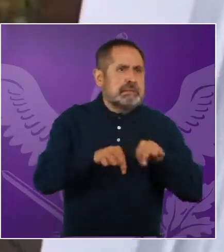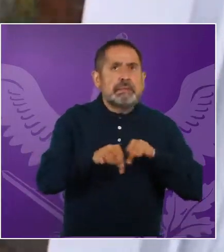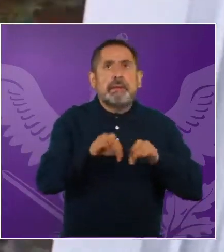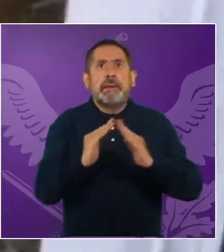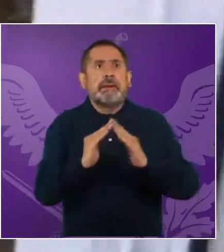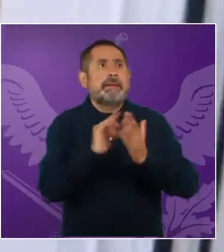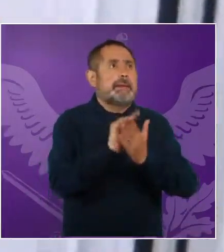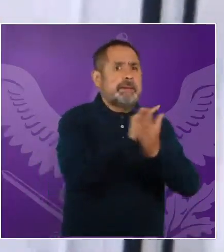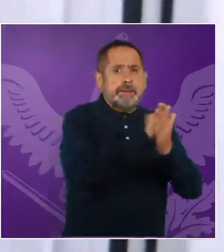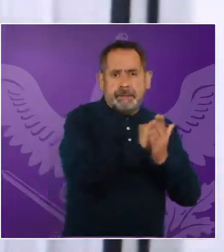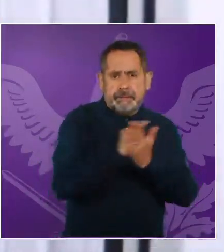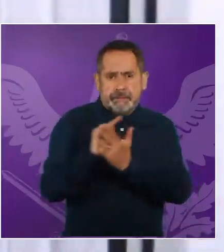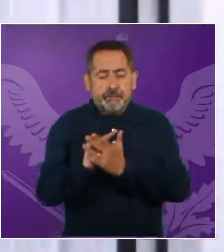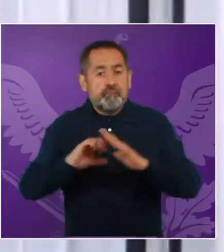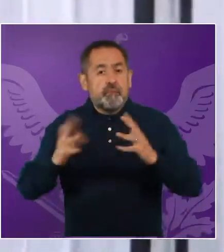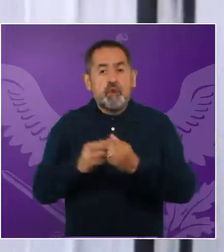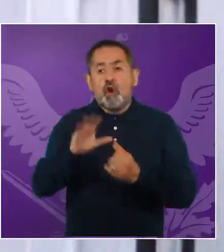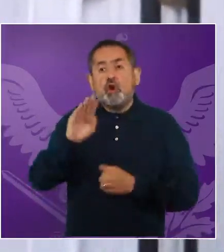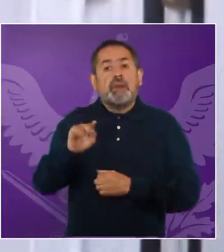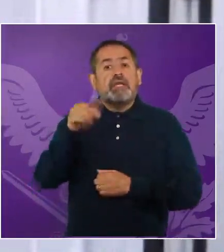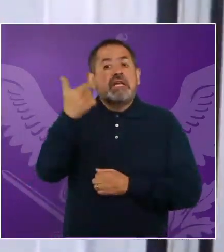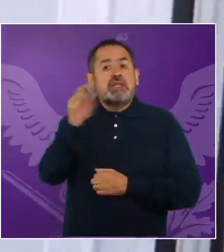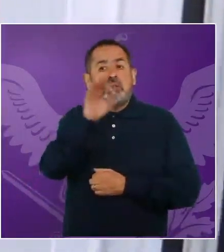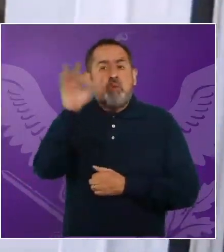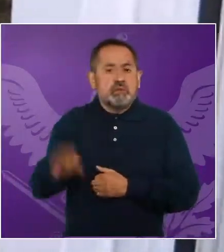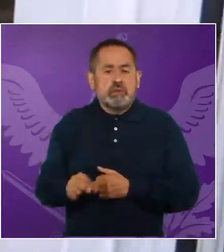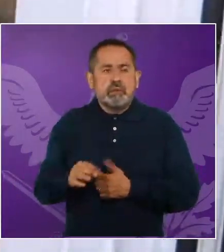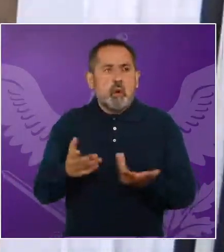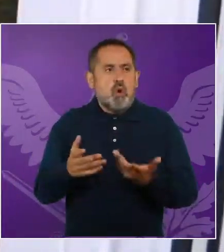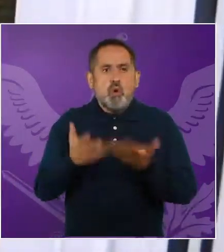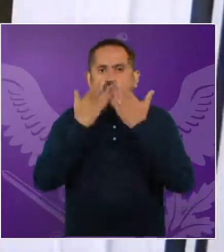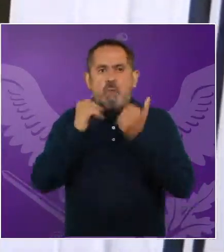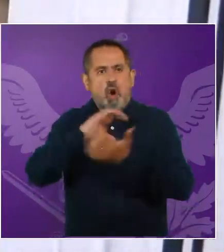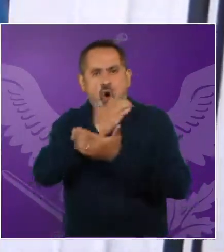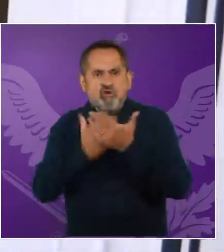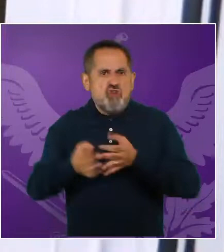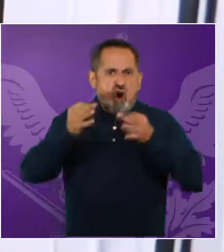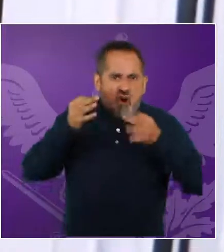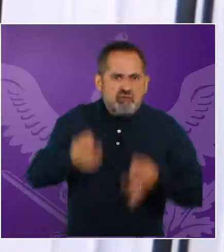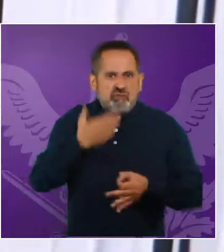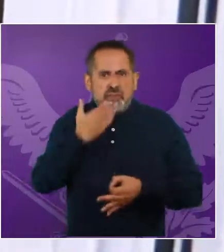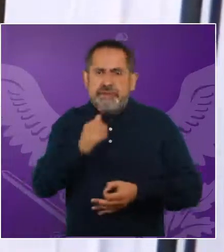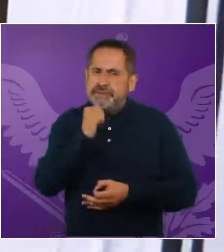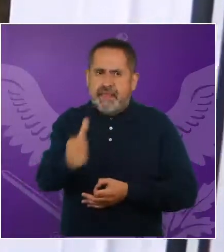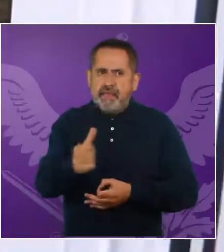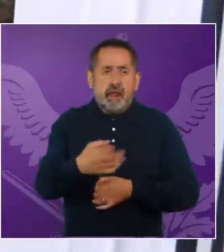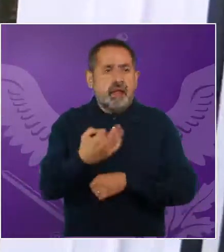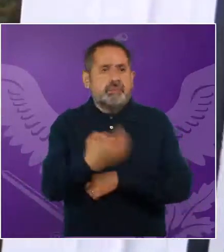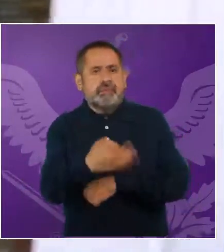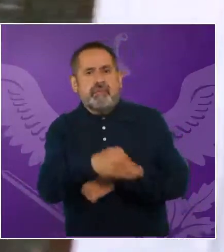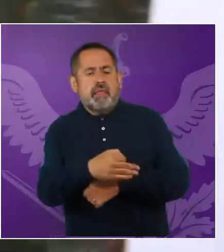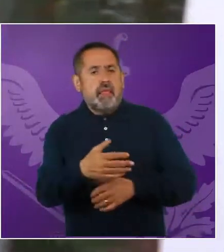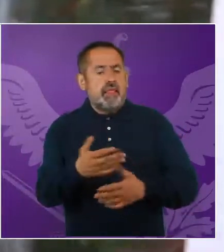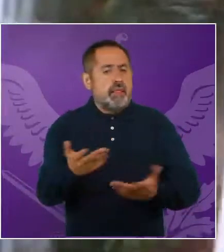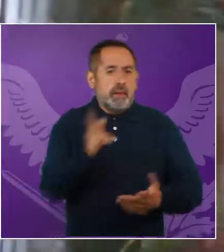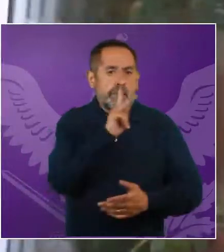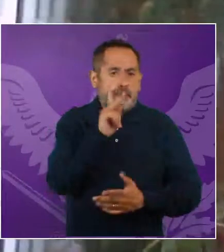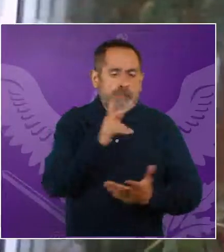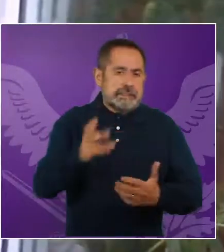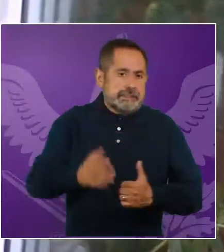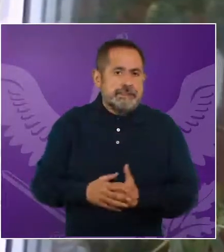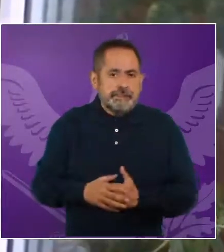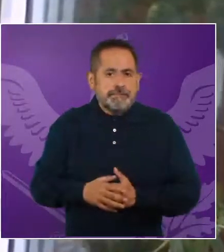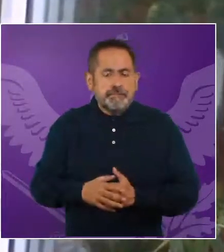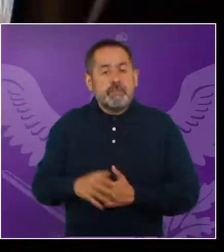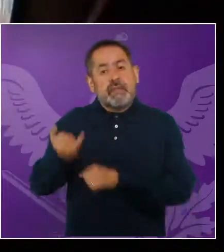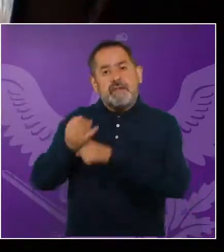mujeres trabajadoras del hogar, 97% labora en condiciones de informalidad. De acuerdo con el informe Promesas sin